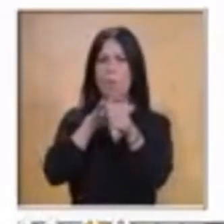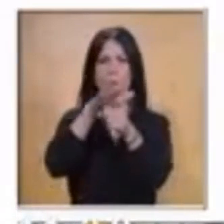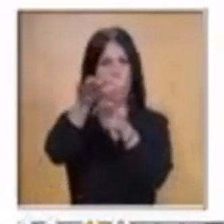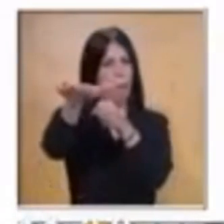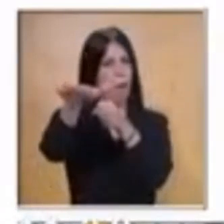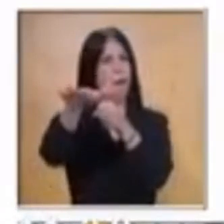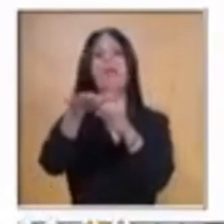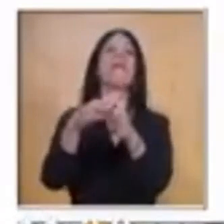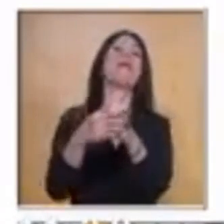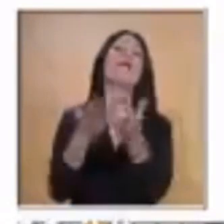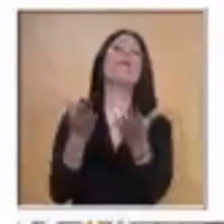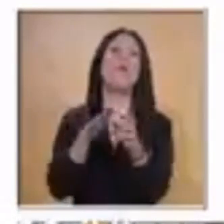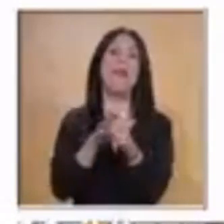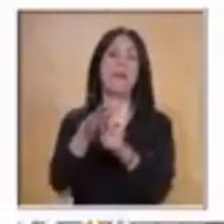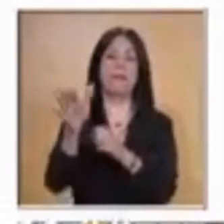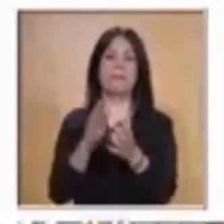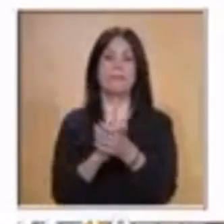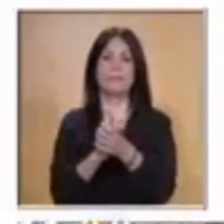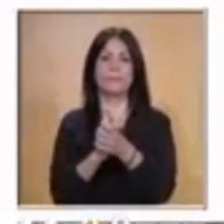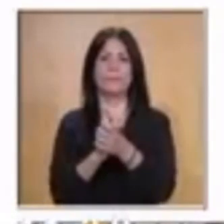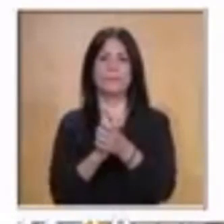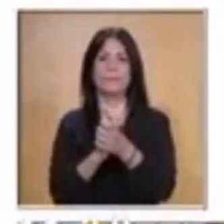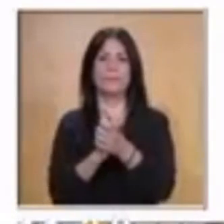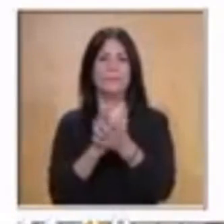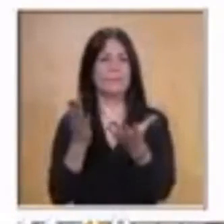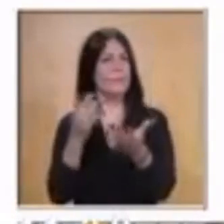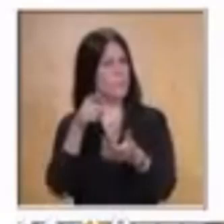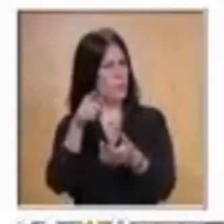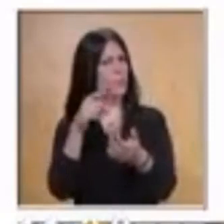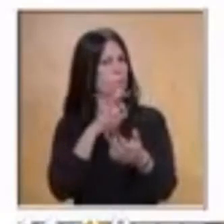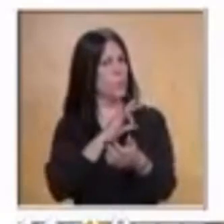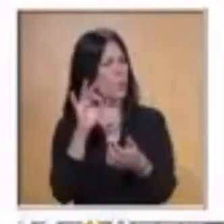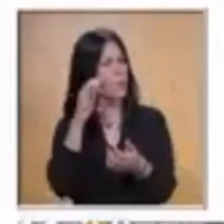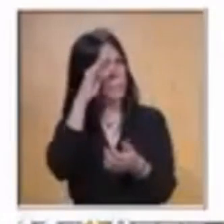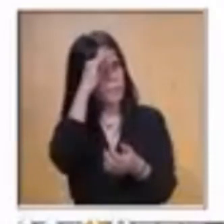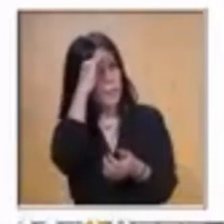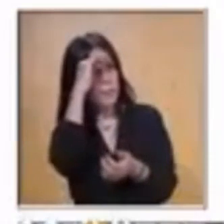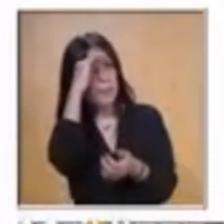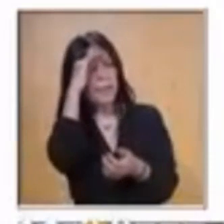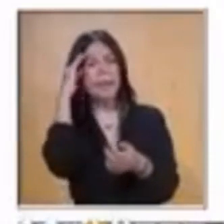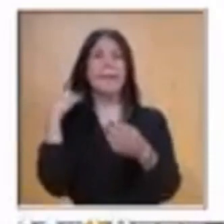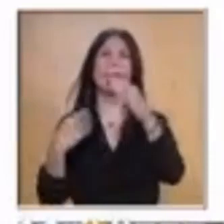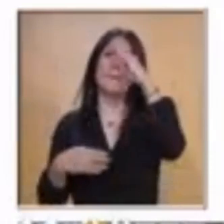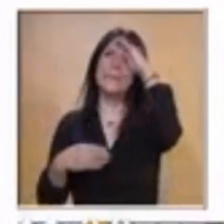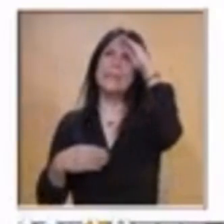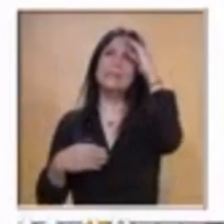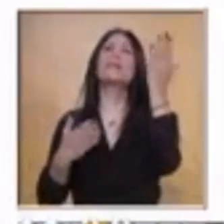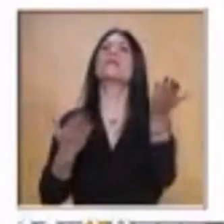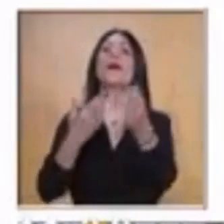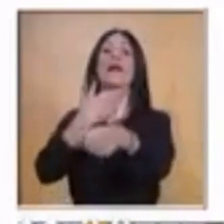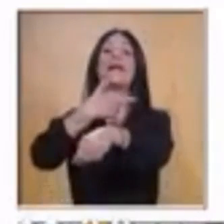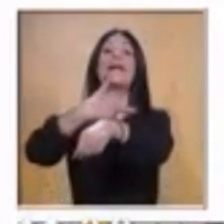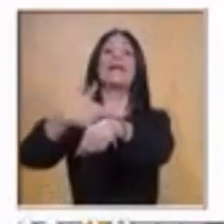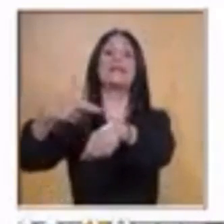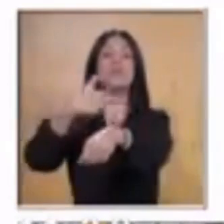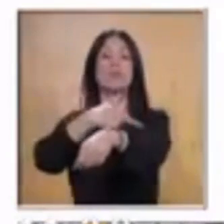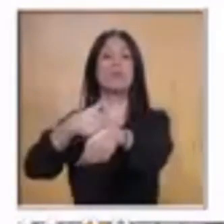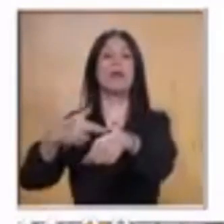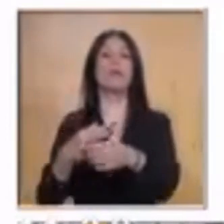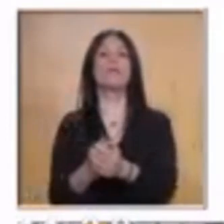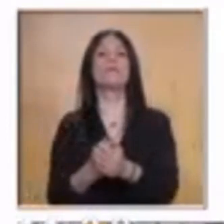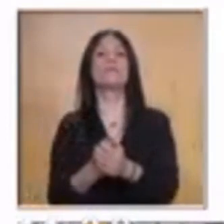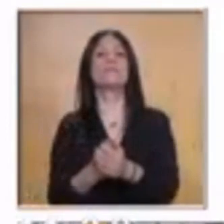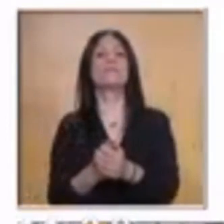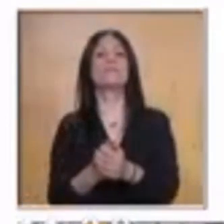3, perdón. Ahí en pantalla vamos a resolverlo. Pues, ¿qué resultado es? El número